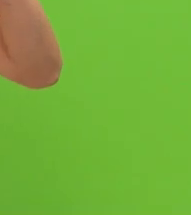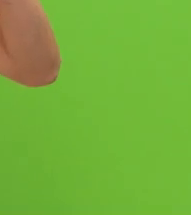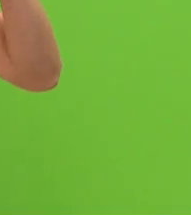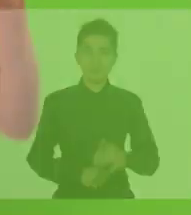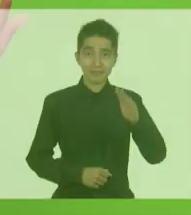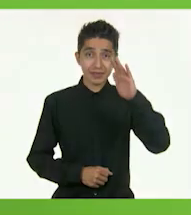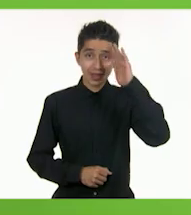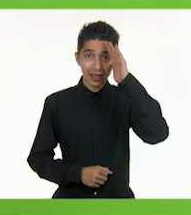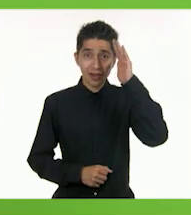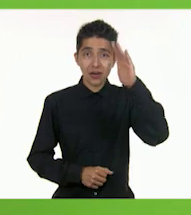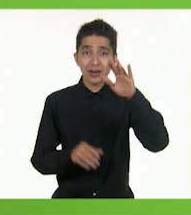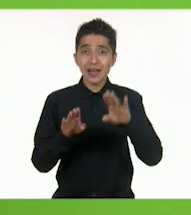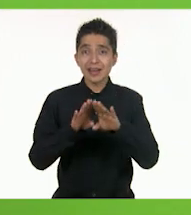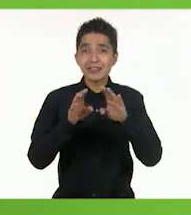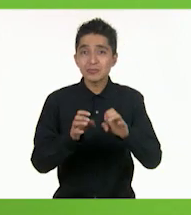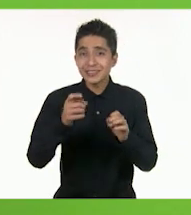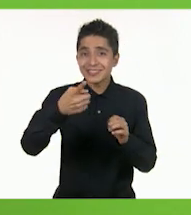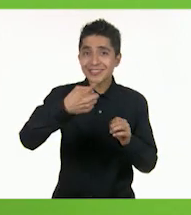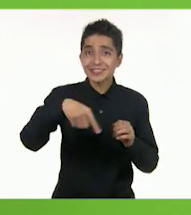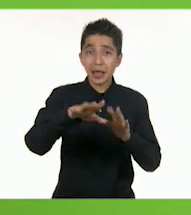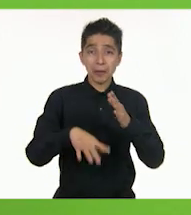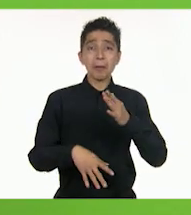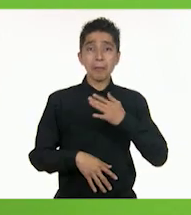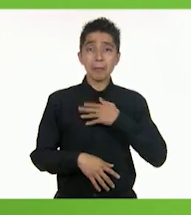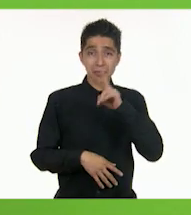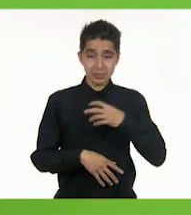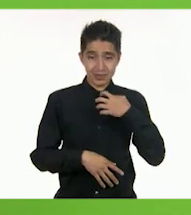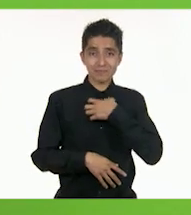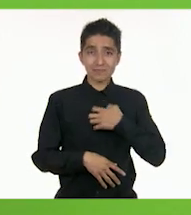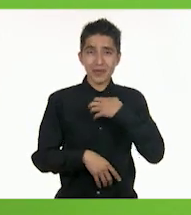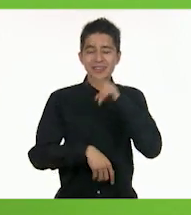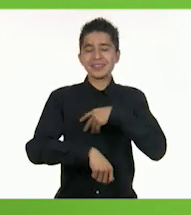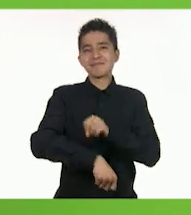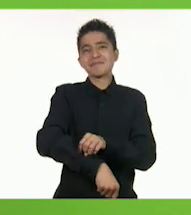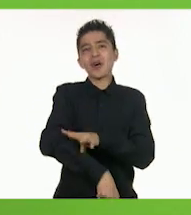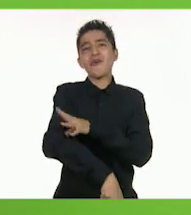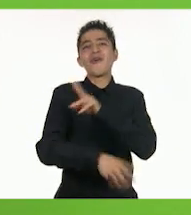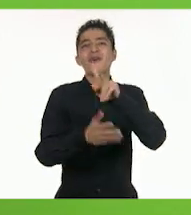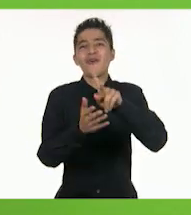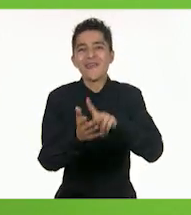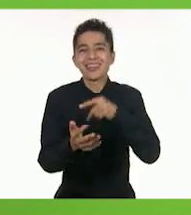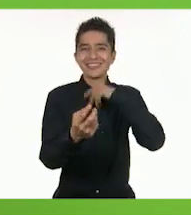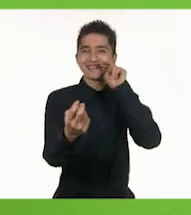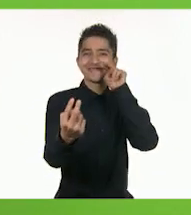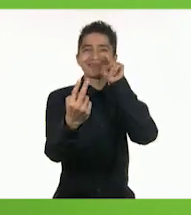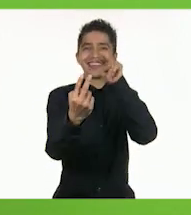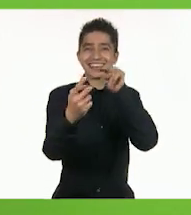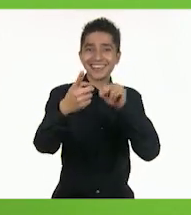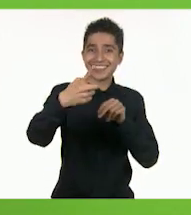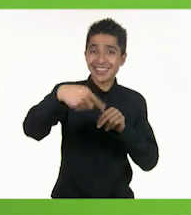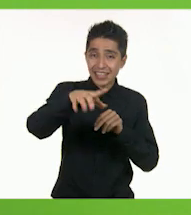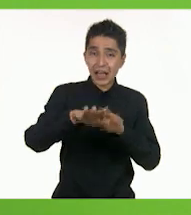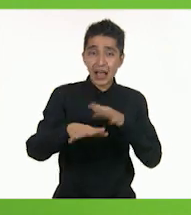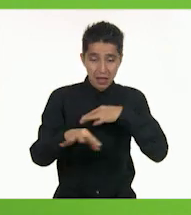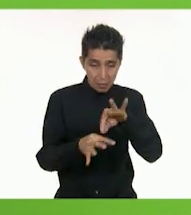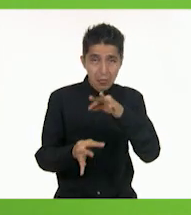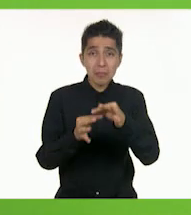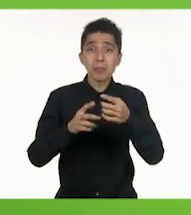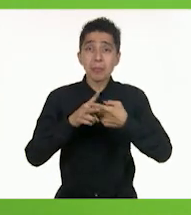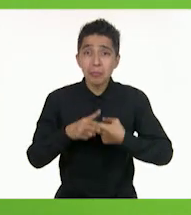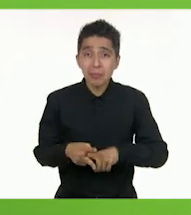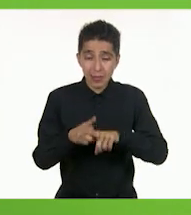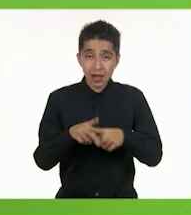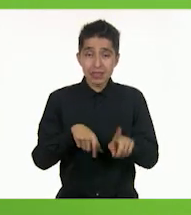¡Hola! ¿Cómo están? Yo estoy muy contenta y muy emocionada de volver a verlos. Y estoy lista para comenzar